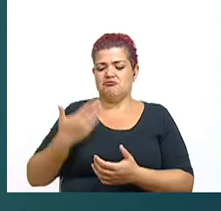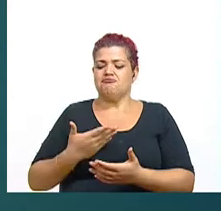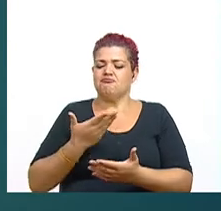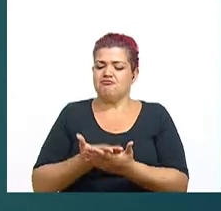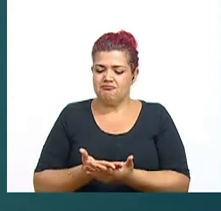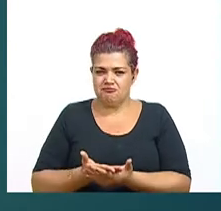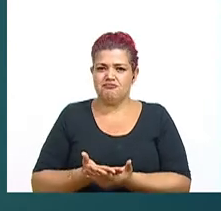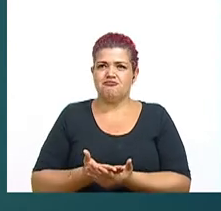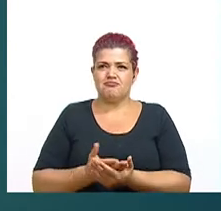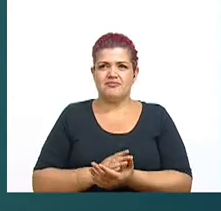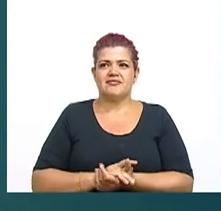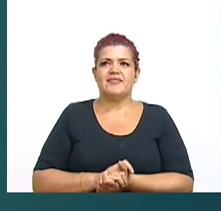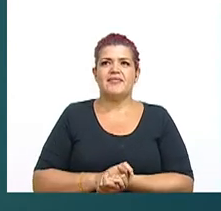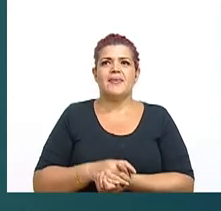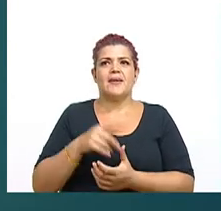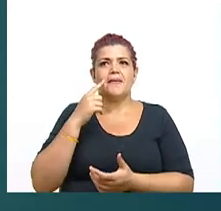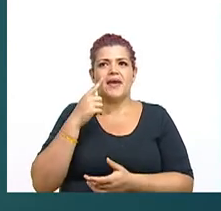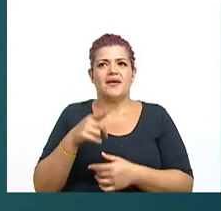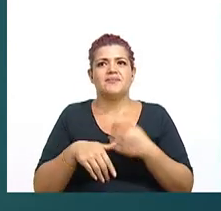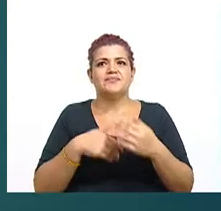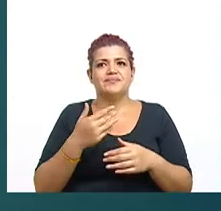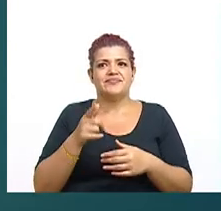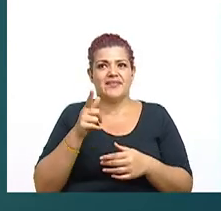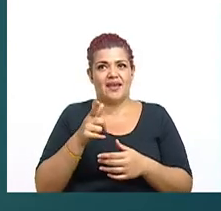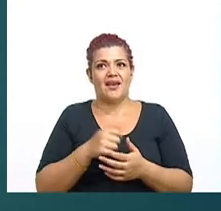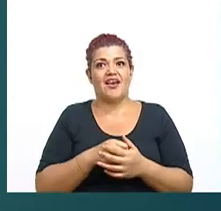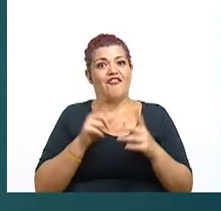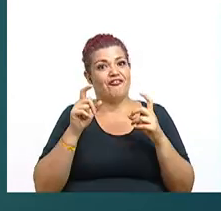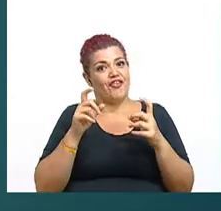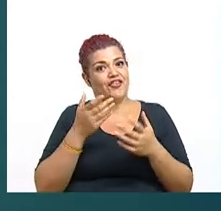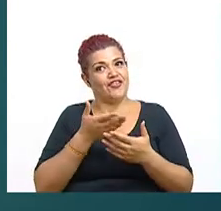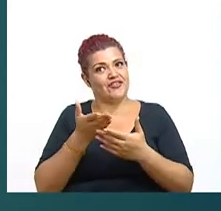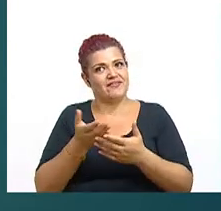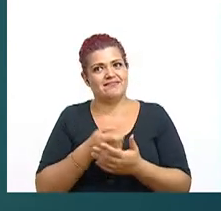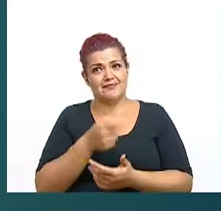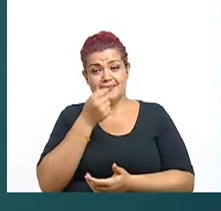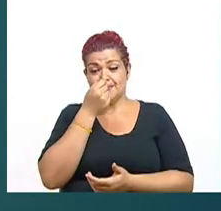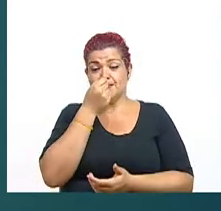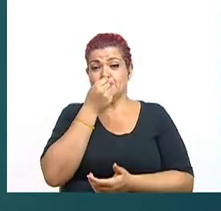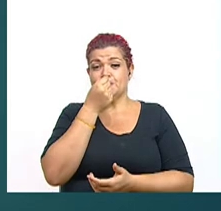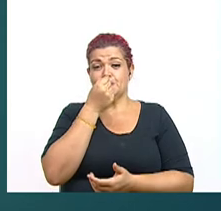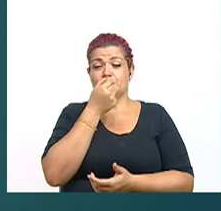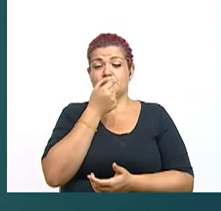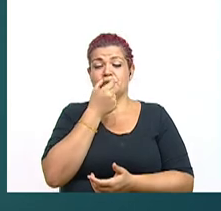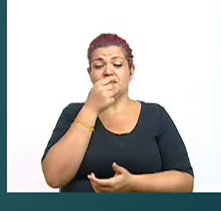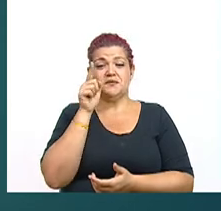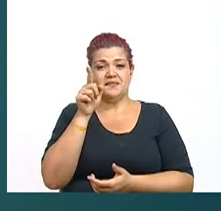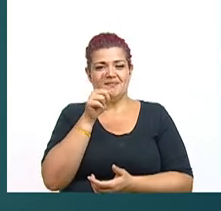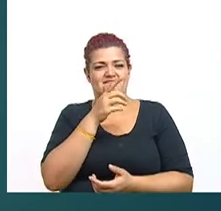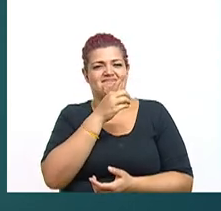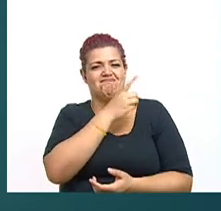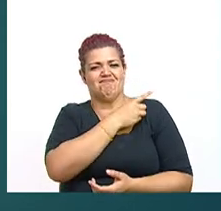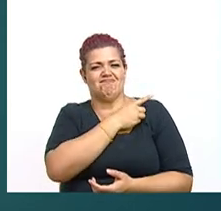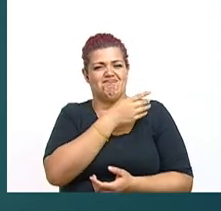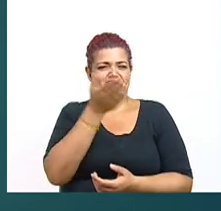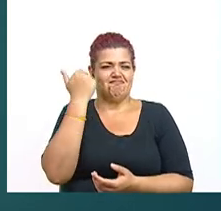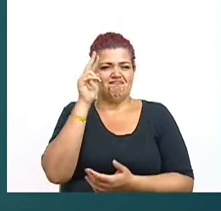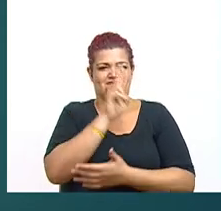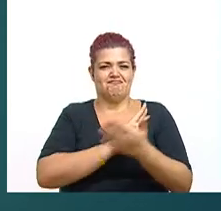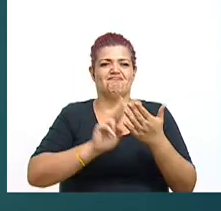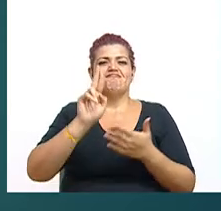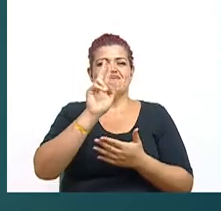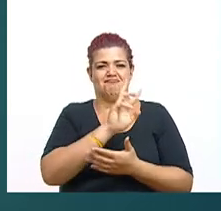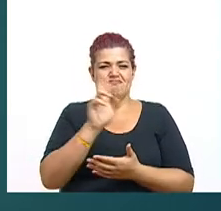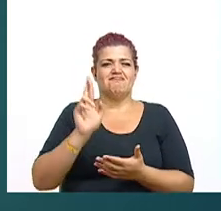a seguir avanzando y les tengo otro. Miren qué bonito el álbum de fotos que les estoy trayendo. Ahí está una fotografía, un retrato de don